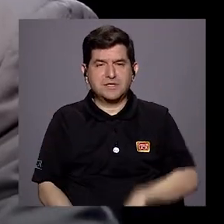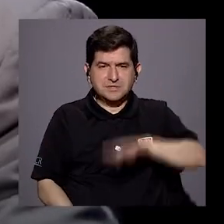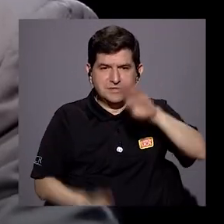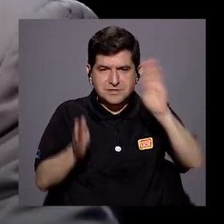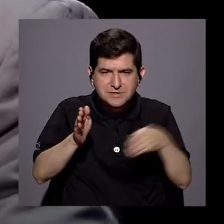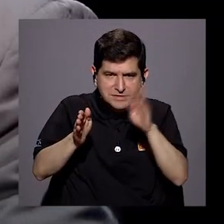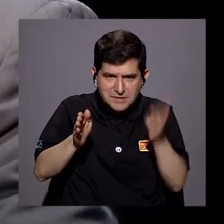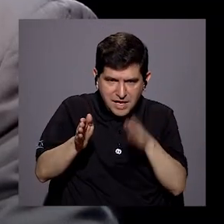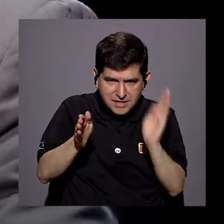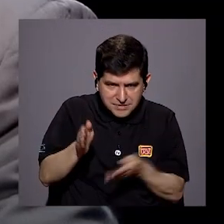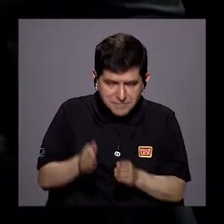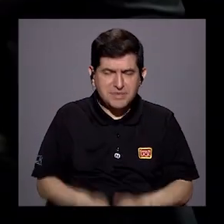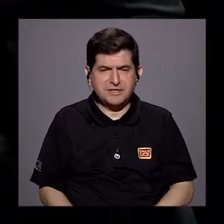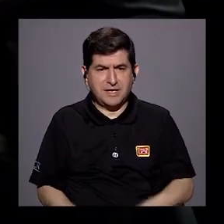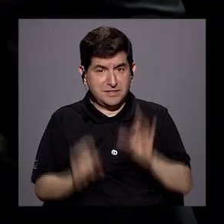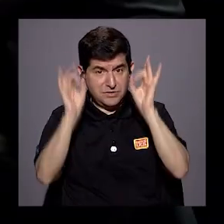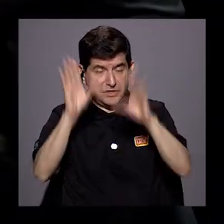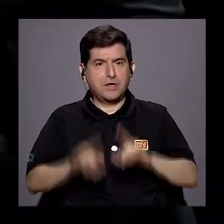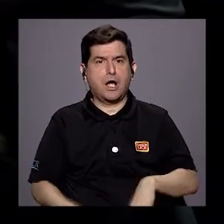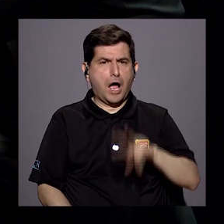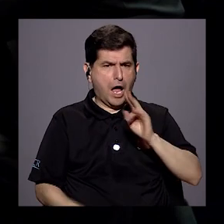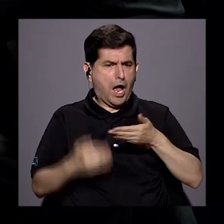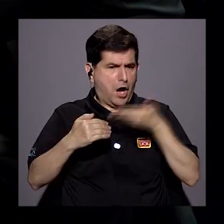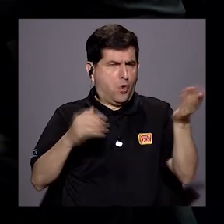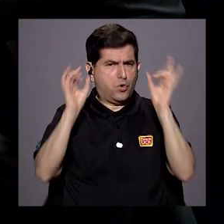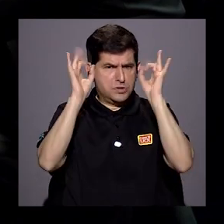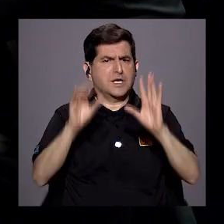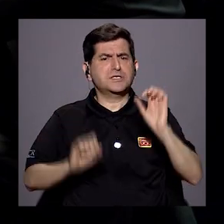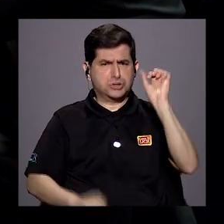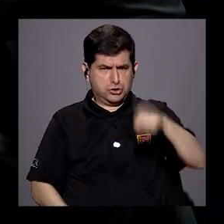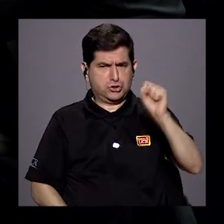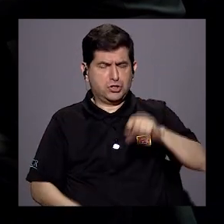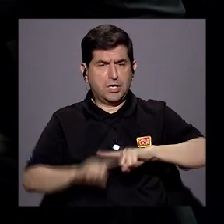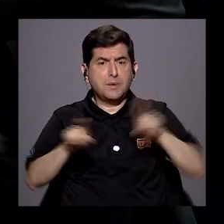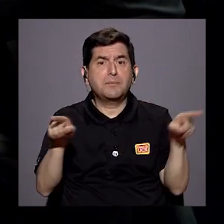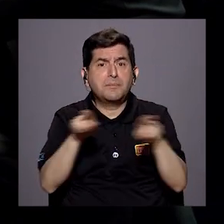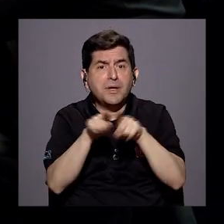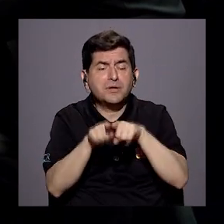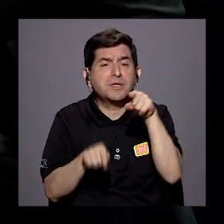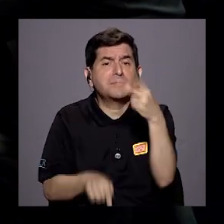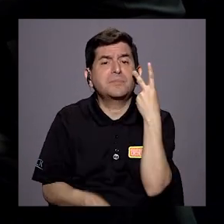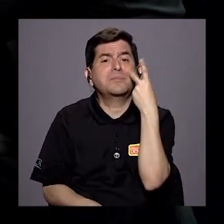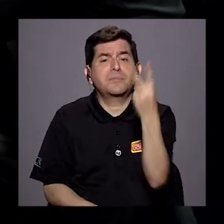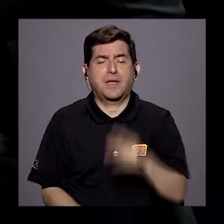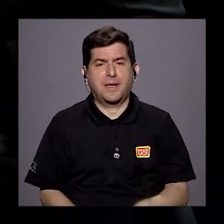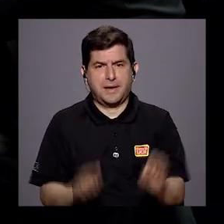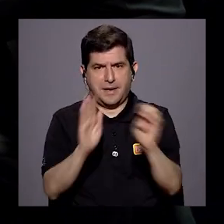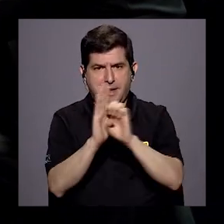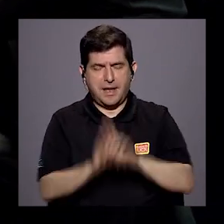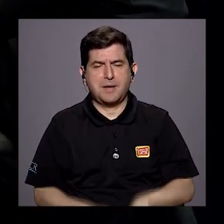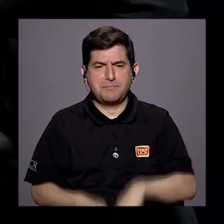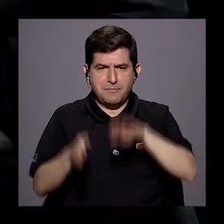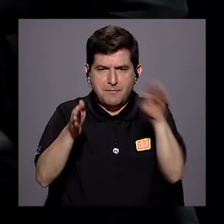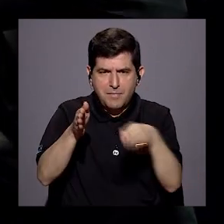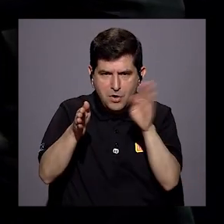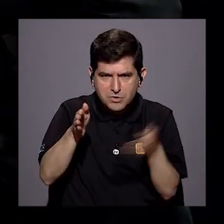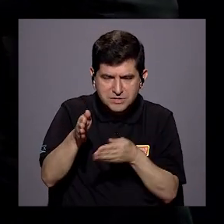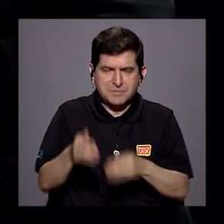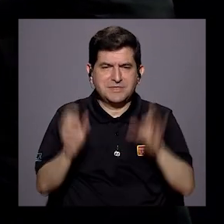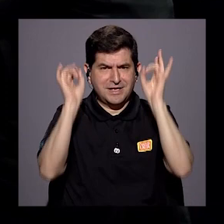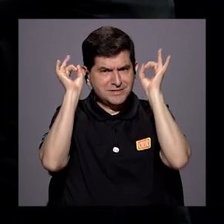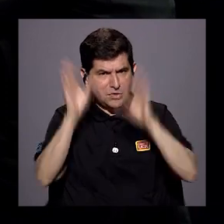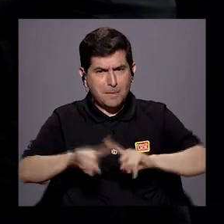dejó... No, ha habido cosas terribles. Pero también, si usted se pone a ver... Por ejemplo, el cementazo es una